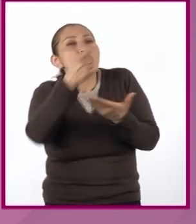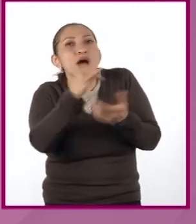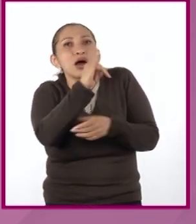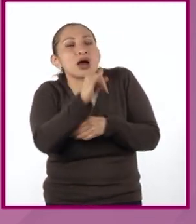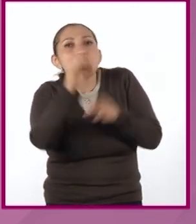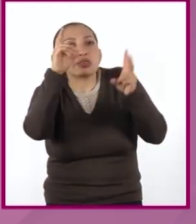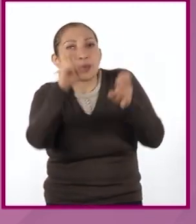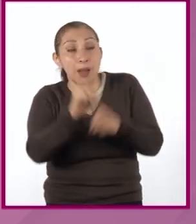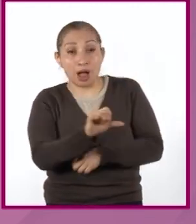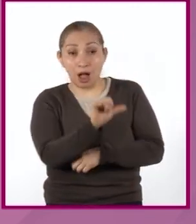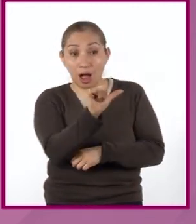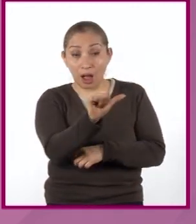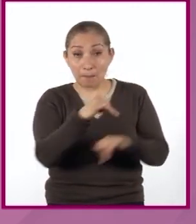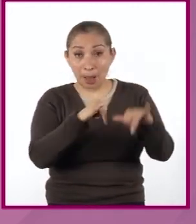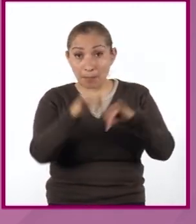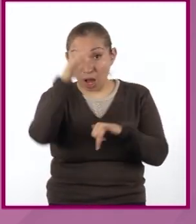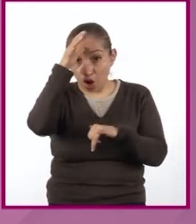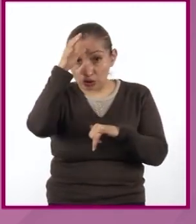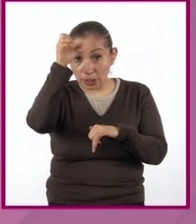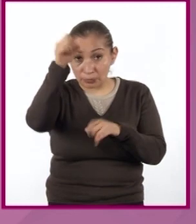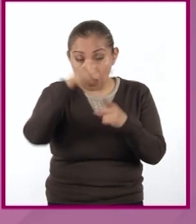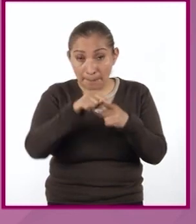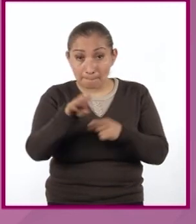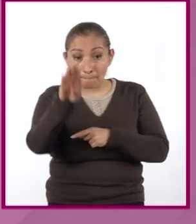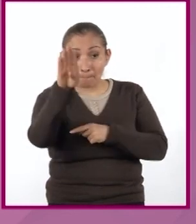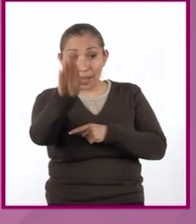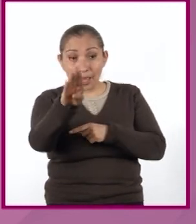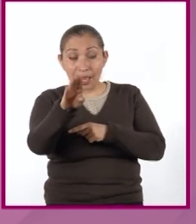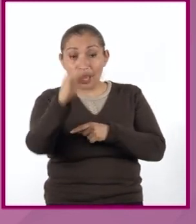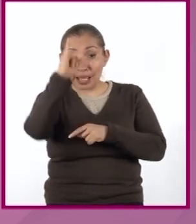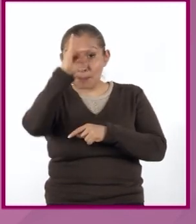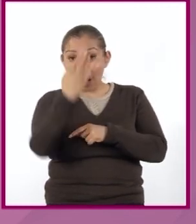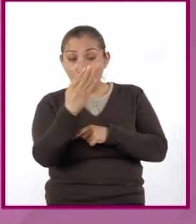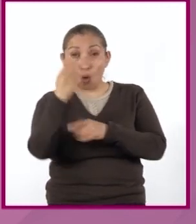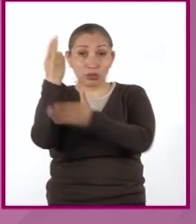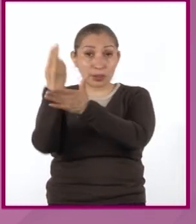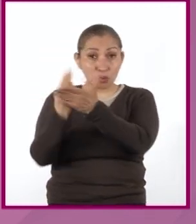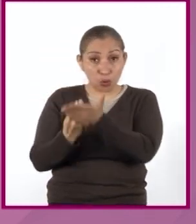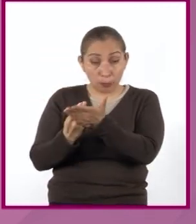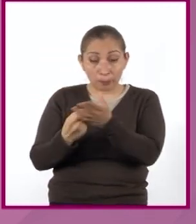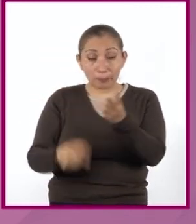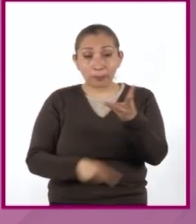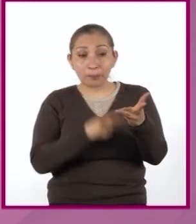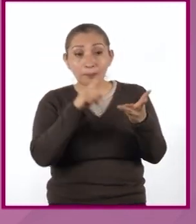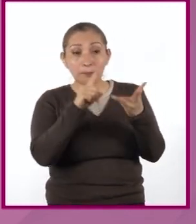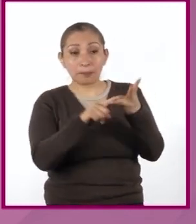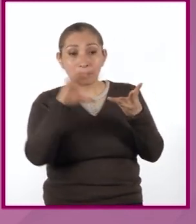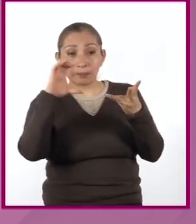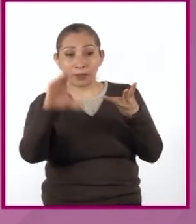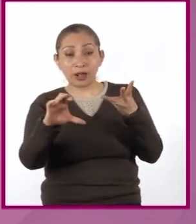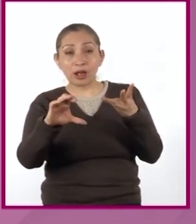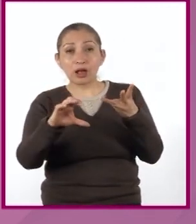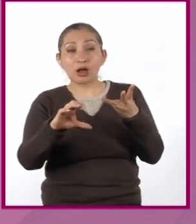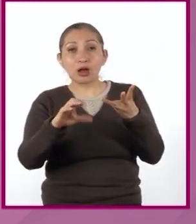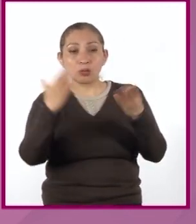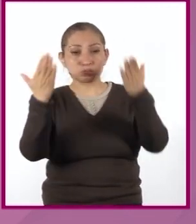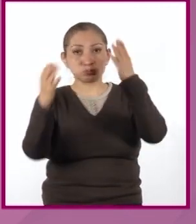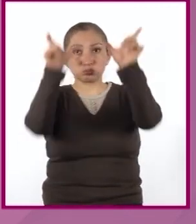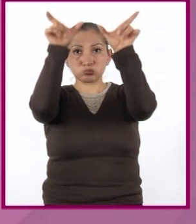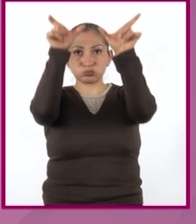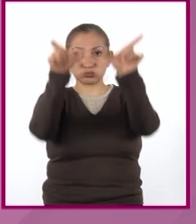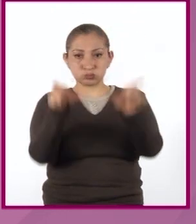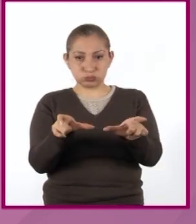A. Mapa conceptual. B. Imágenes e ilustraciones. C. Cuadro